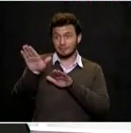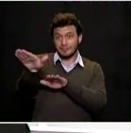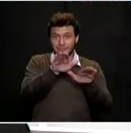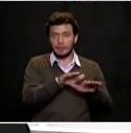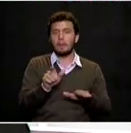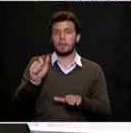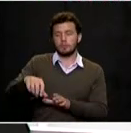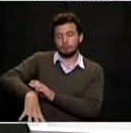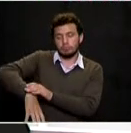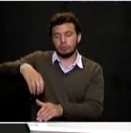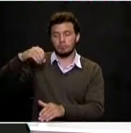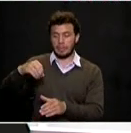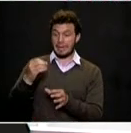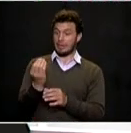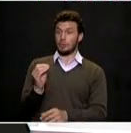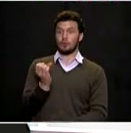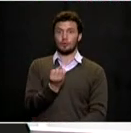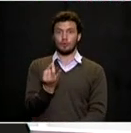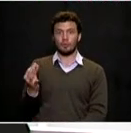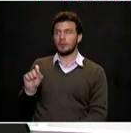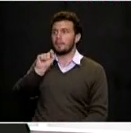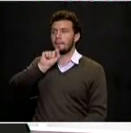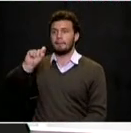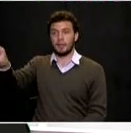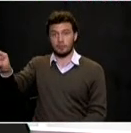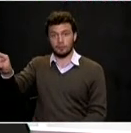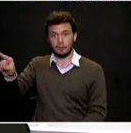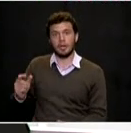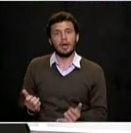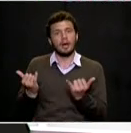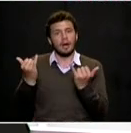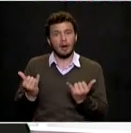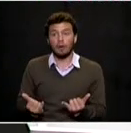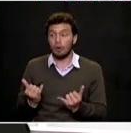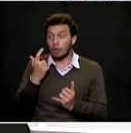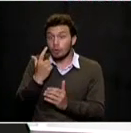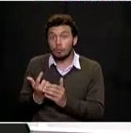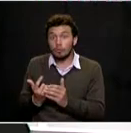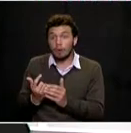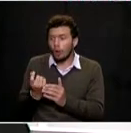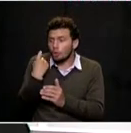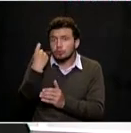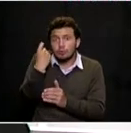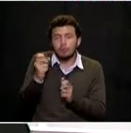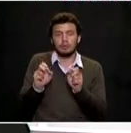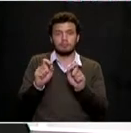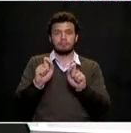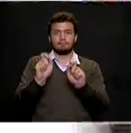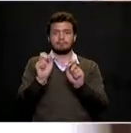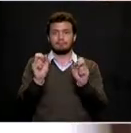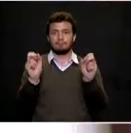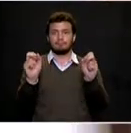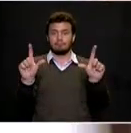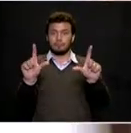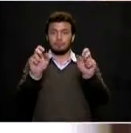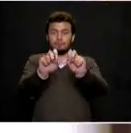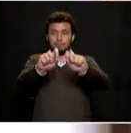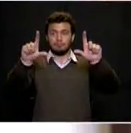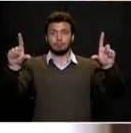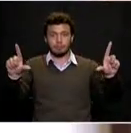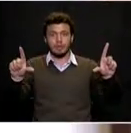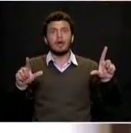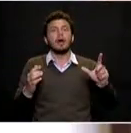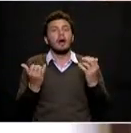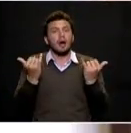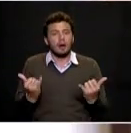igual a la primera parte del debate, pero para quienes llegan a la sintonía y para los candidatos que nos acompañan, el sistema es simple.